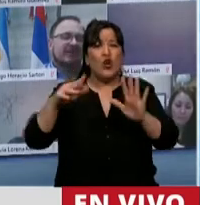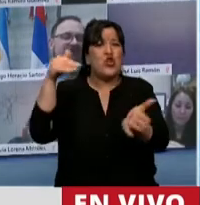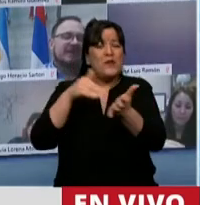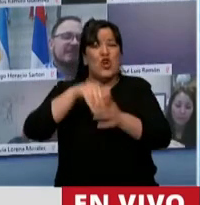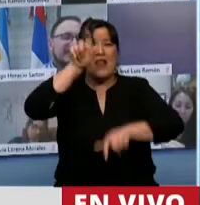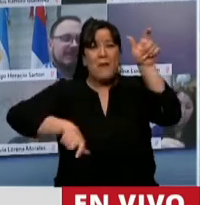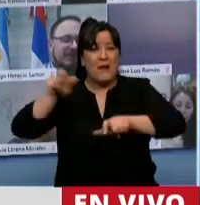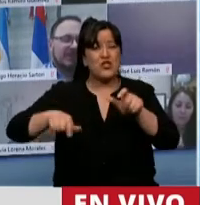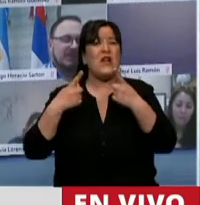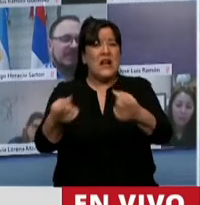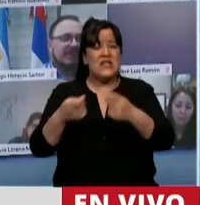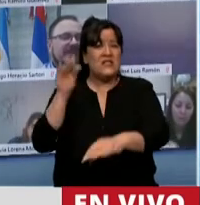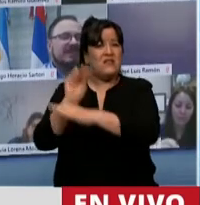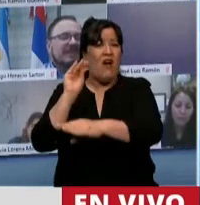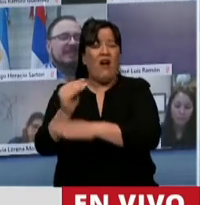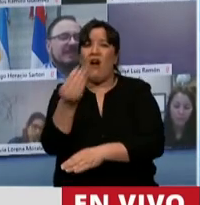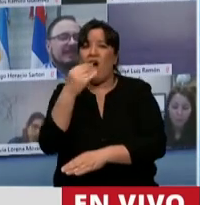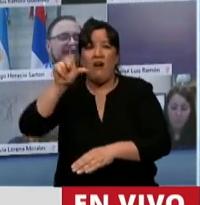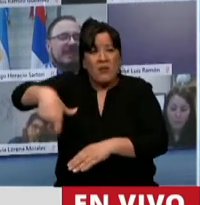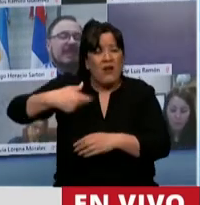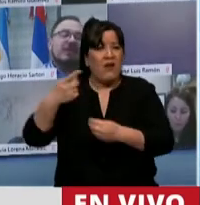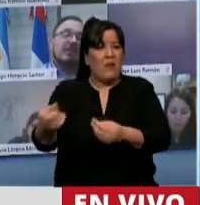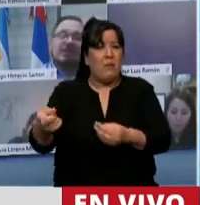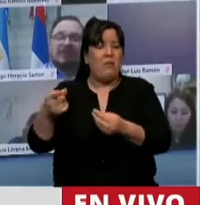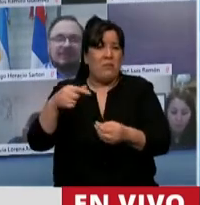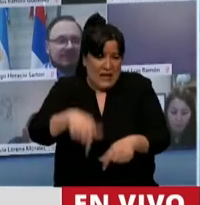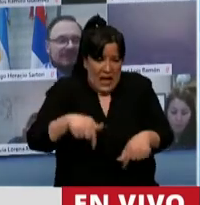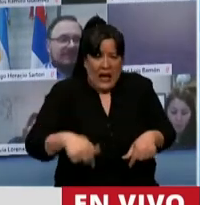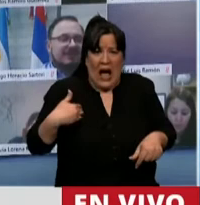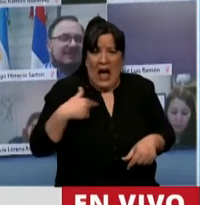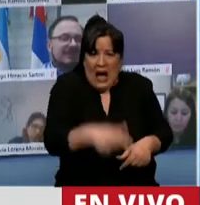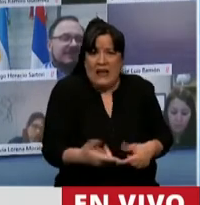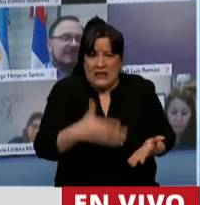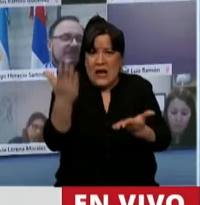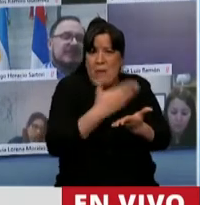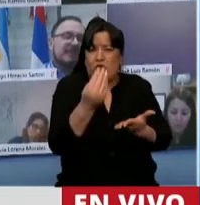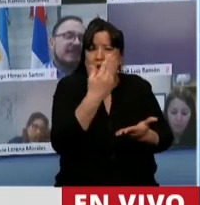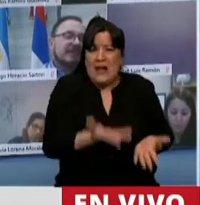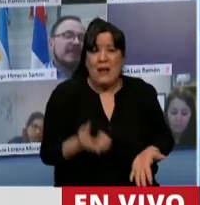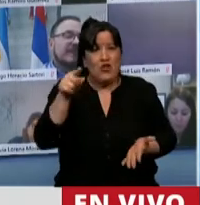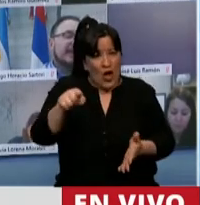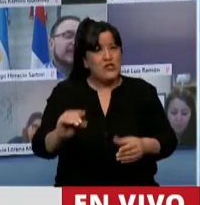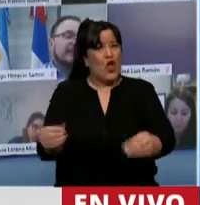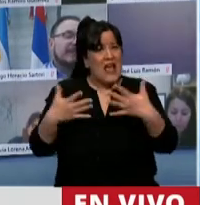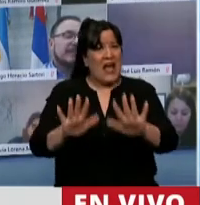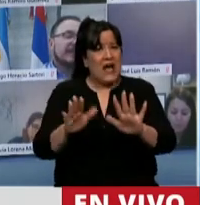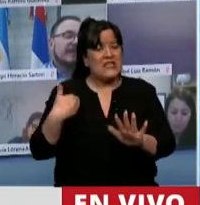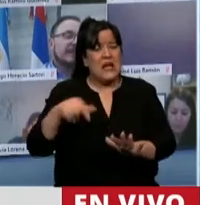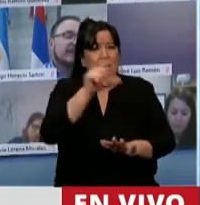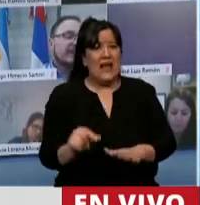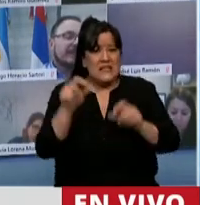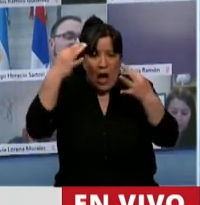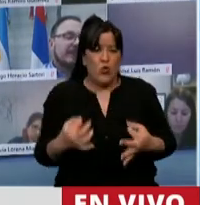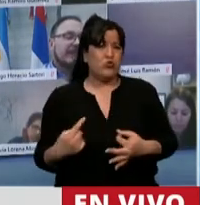personas necesitaban asistencia alimentaria para poder comer en un país productor de alimentos. Ese es el país que dejaron ustedes, ese país llegó el